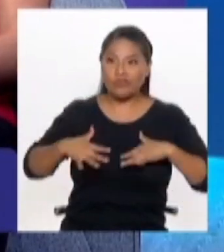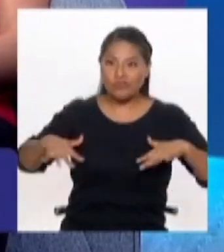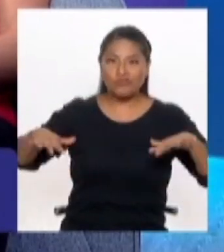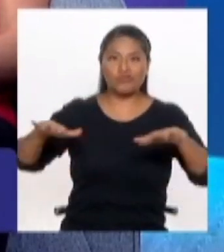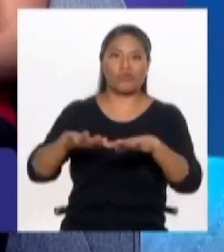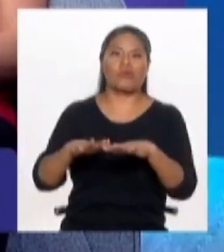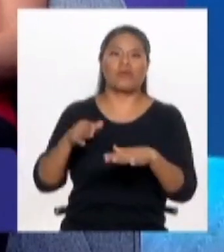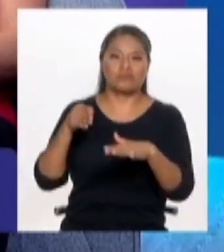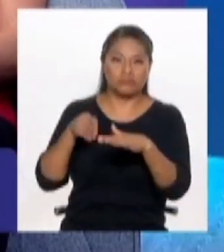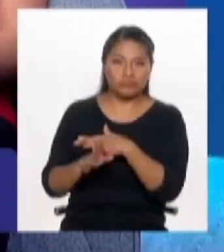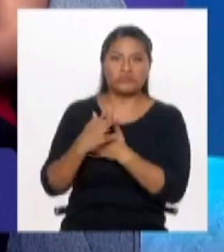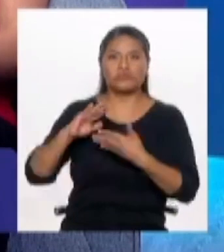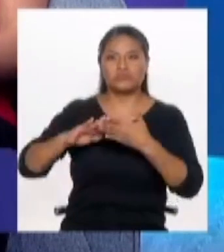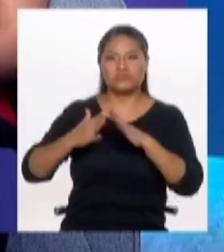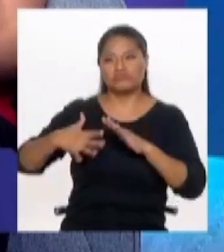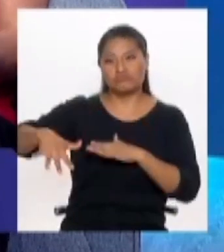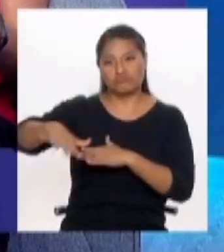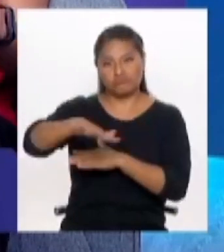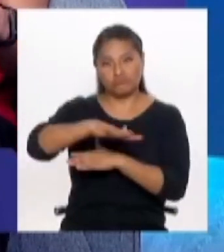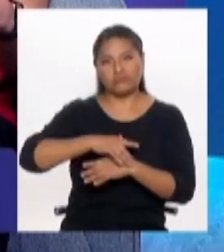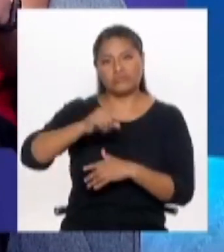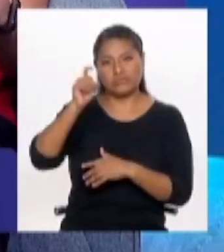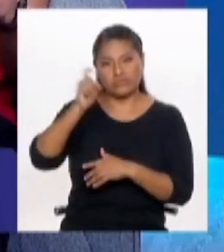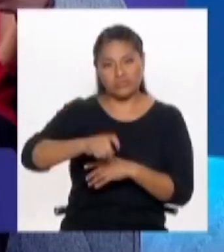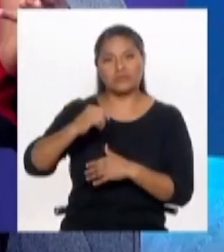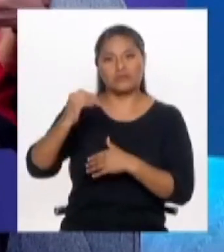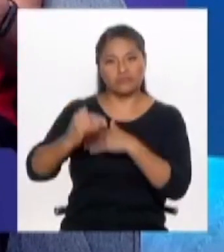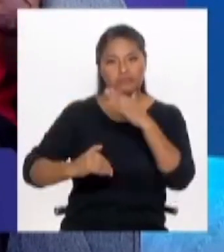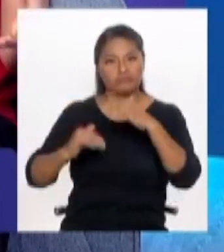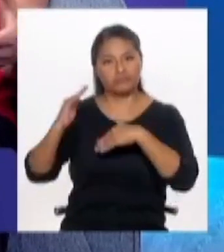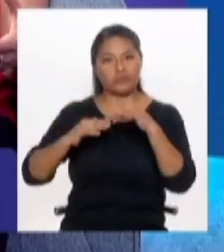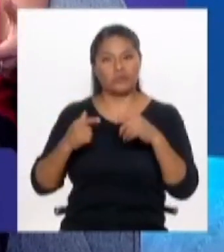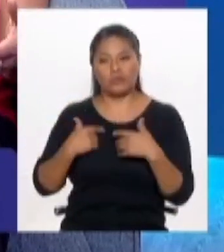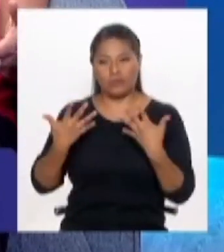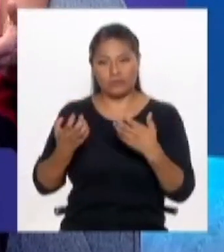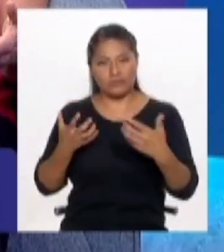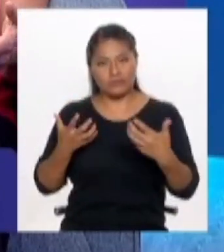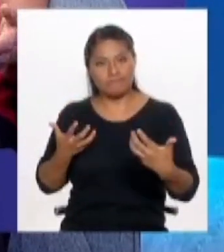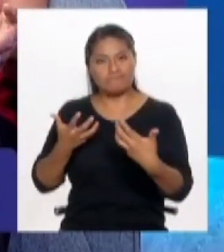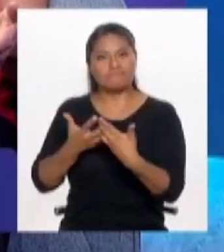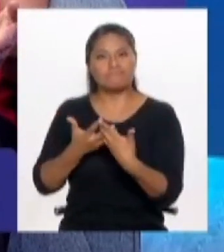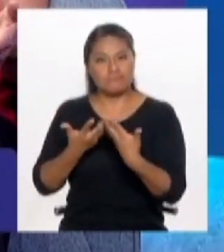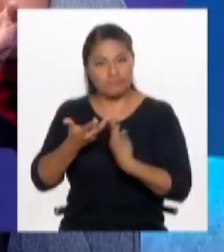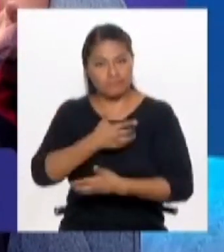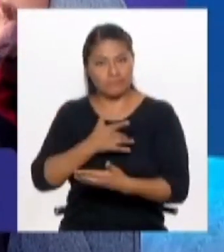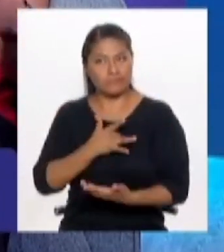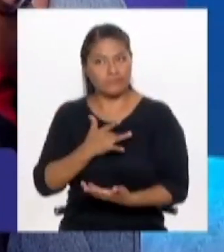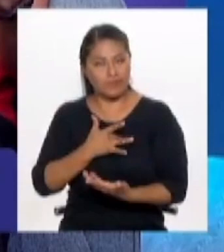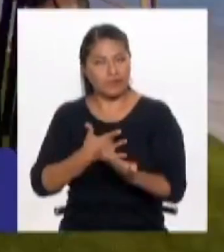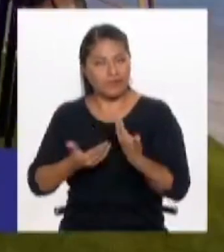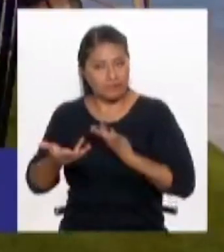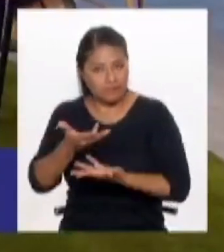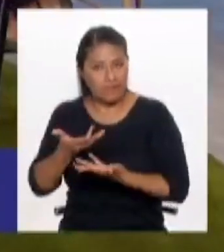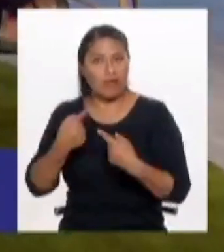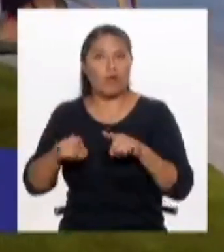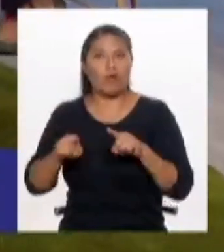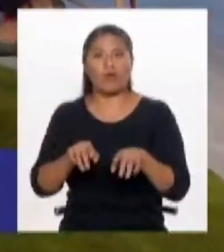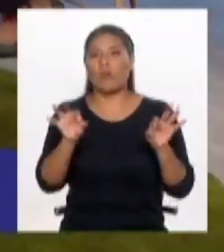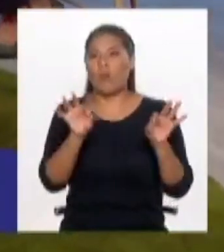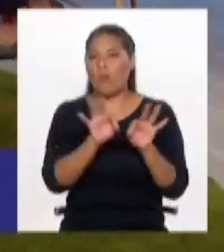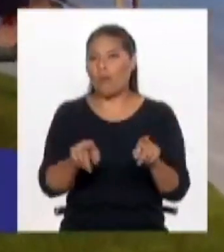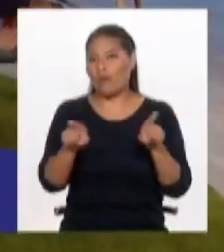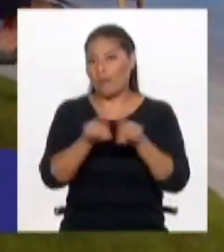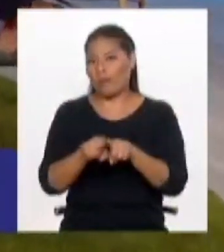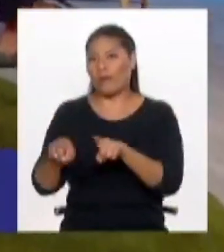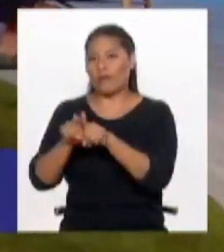otro espacio colectivo, necesita construir ese sentido de pertenencia con sus usuarios. Si no, seguimos con la misma sensación